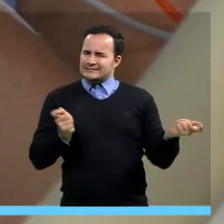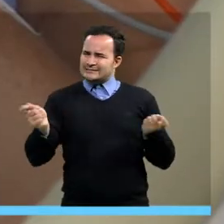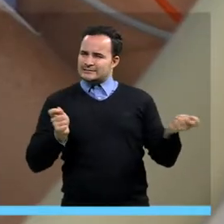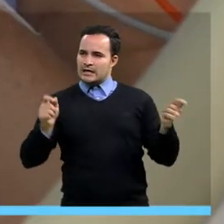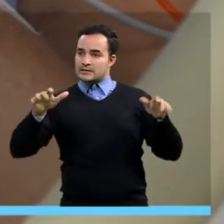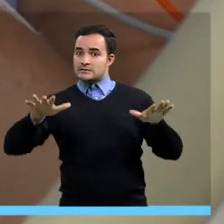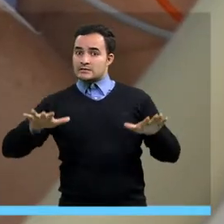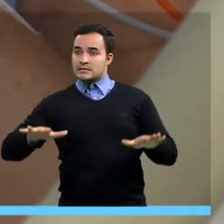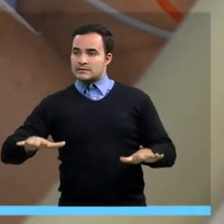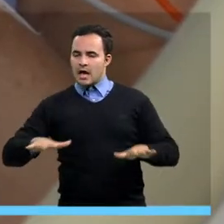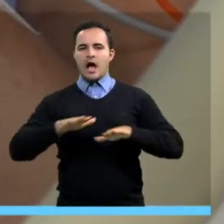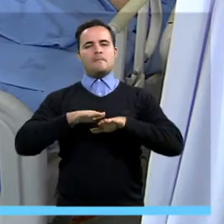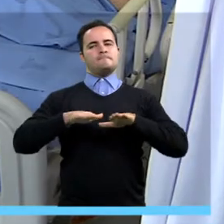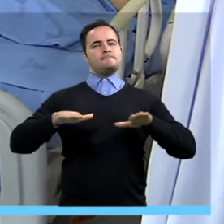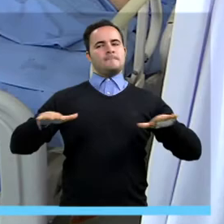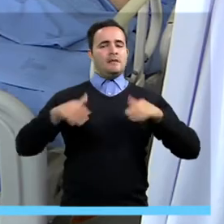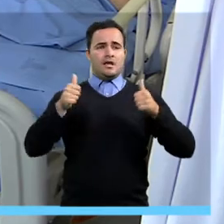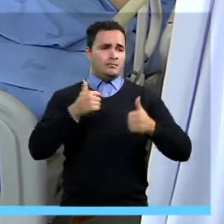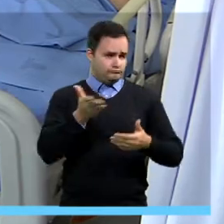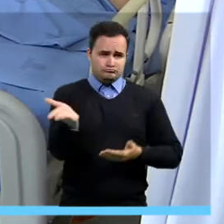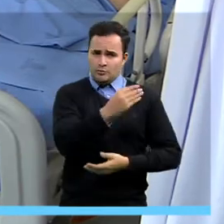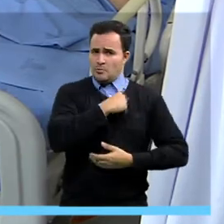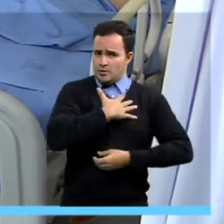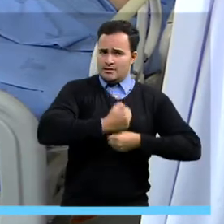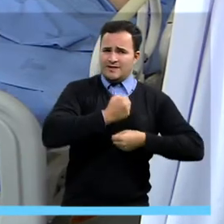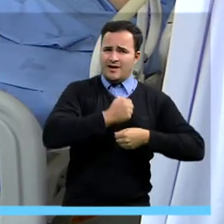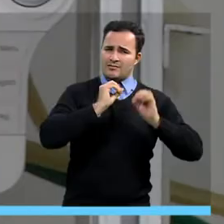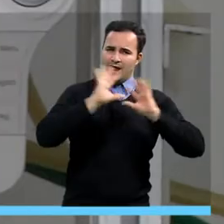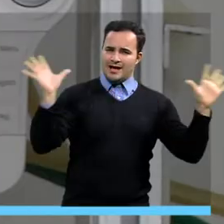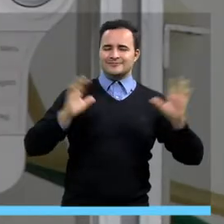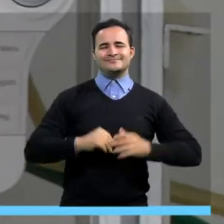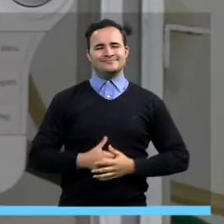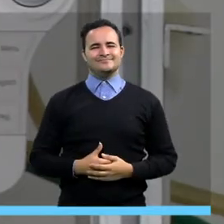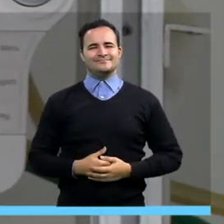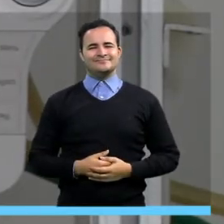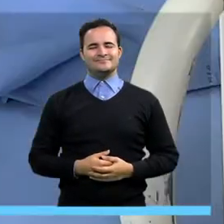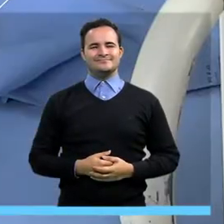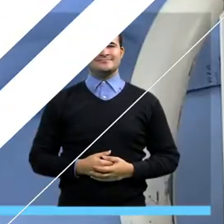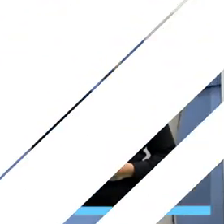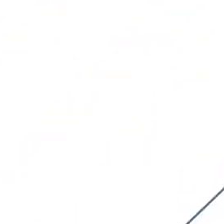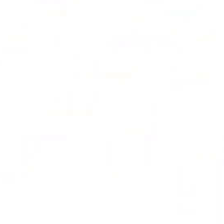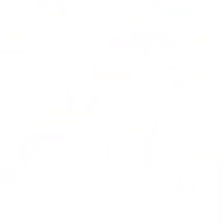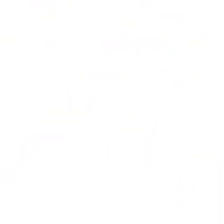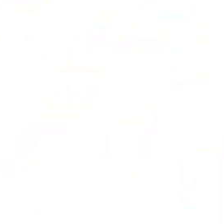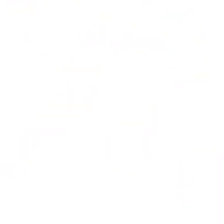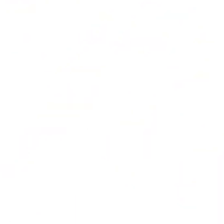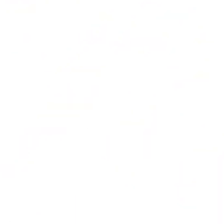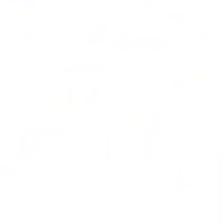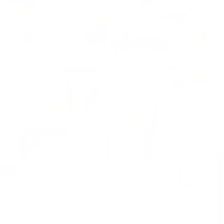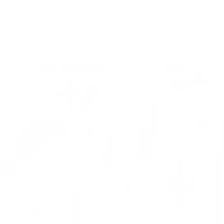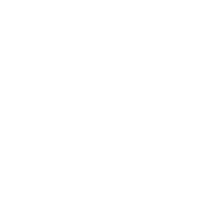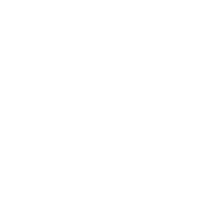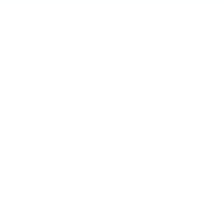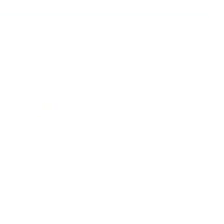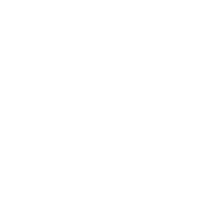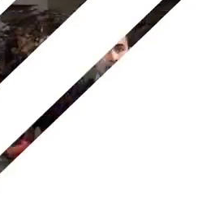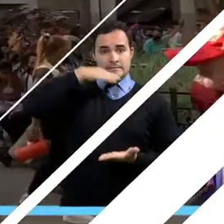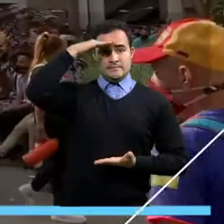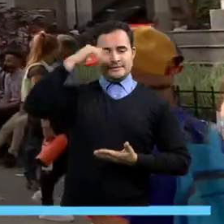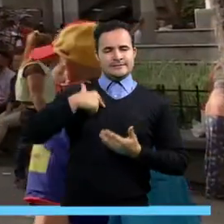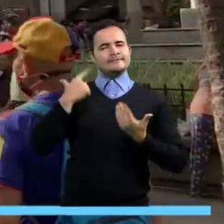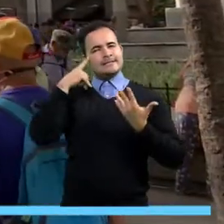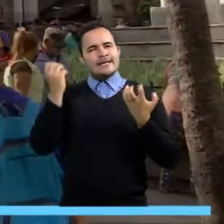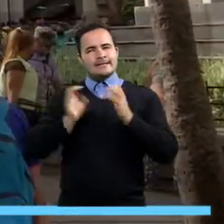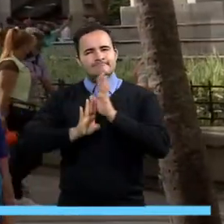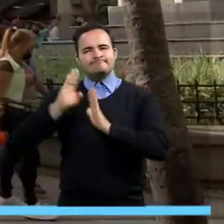para estabilizar el sistema y además permitir que la economía siga fluyendo en la ciudad de Medellín. La Alcaldía